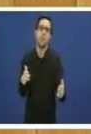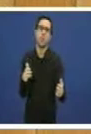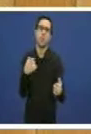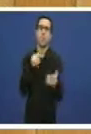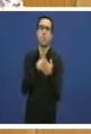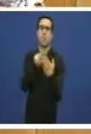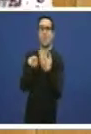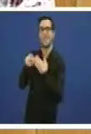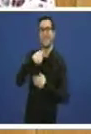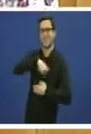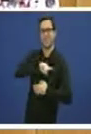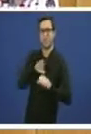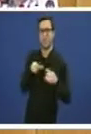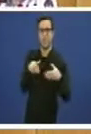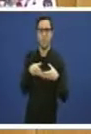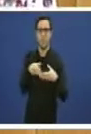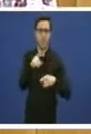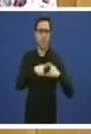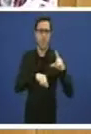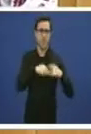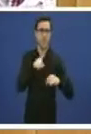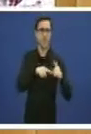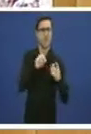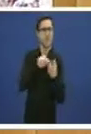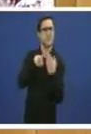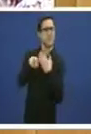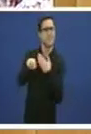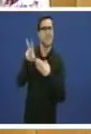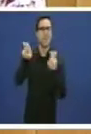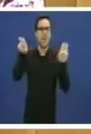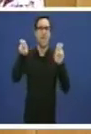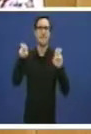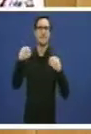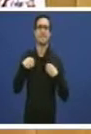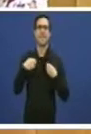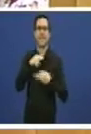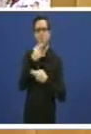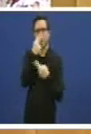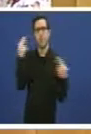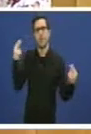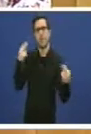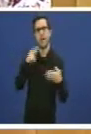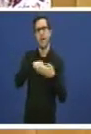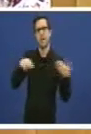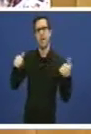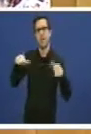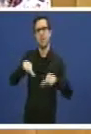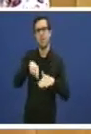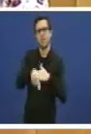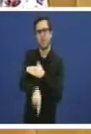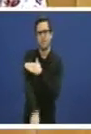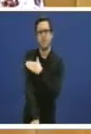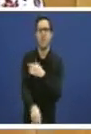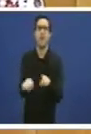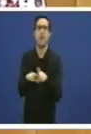Nacionalista Galego, dun continuo deterioro da sanidade pública en Galiza. Un deterioro que se pode visibilizar de moitas maneiras,